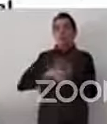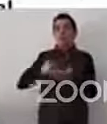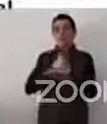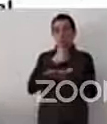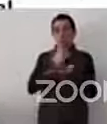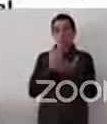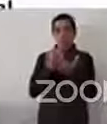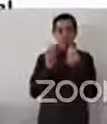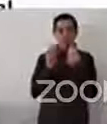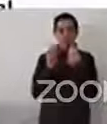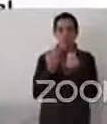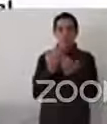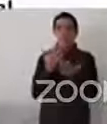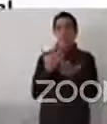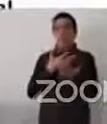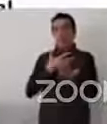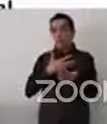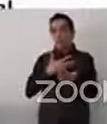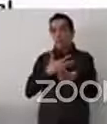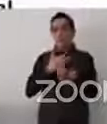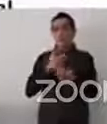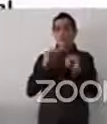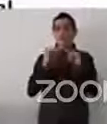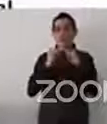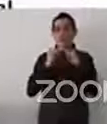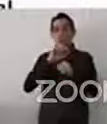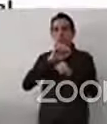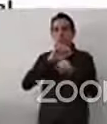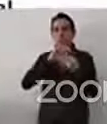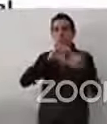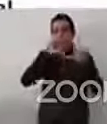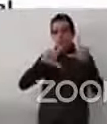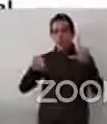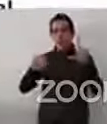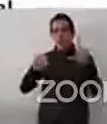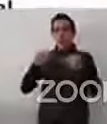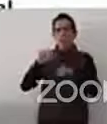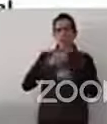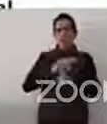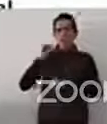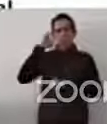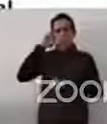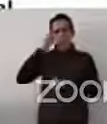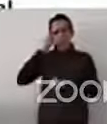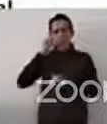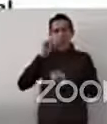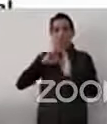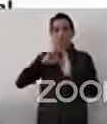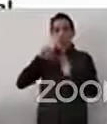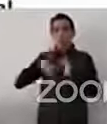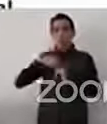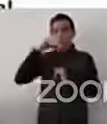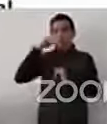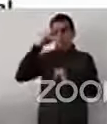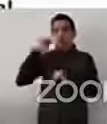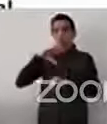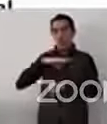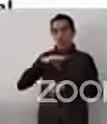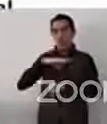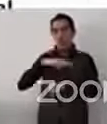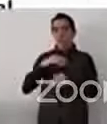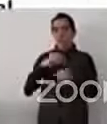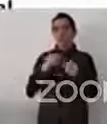indígenas, como en el caso de México. Les contaba que el INPI es el Instituto Nacional de Pueblos Indígenas y